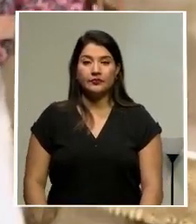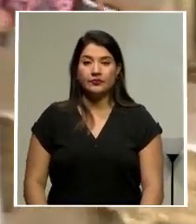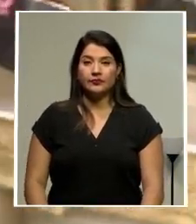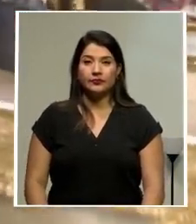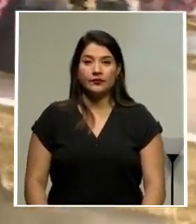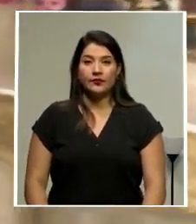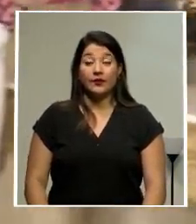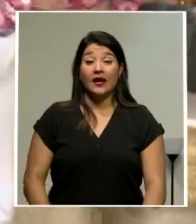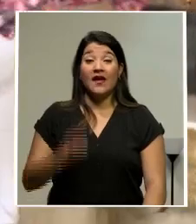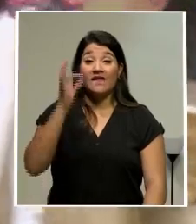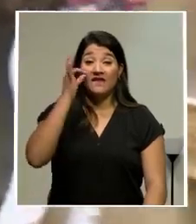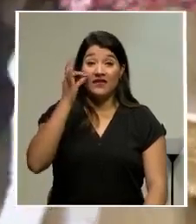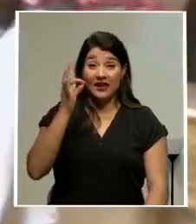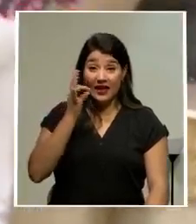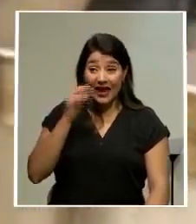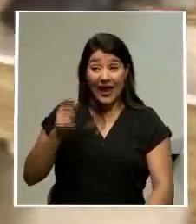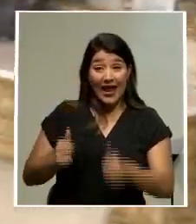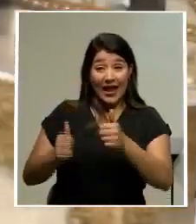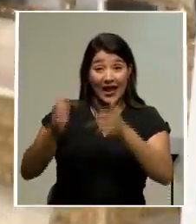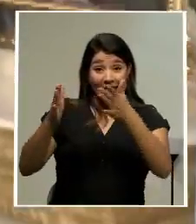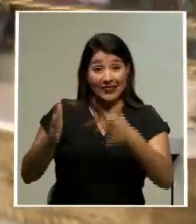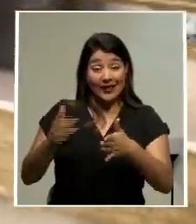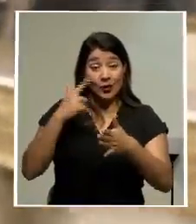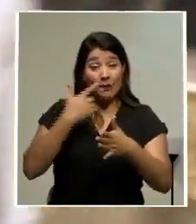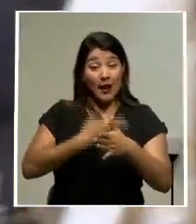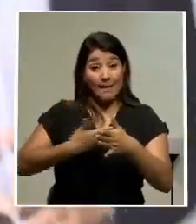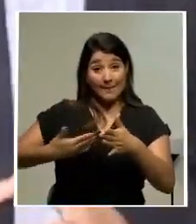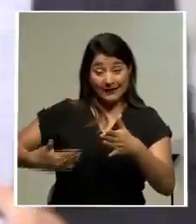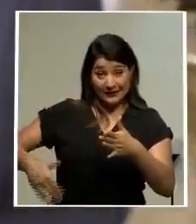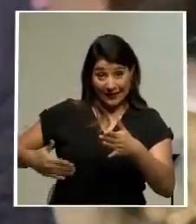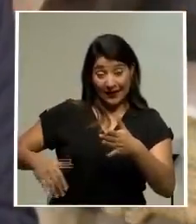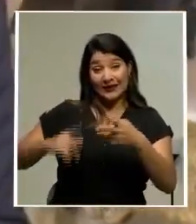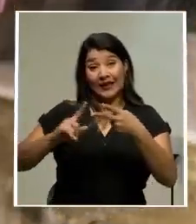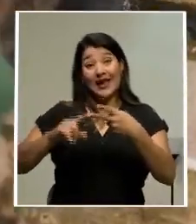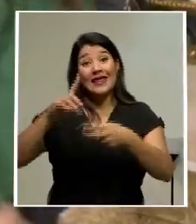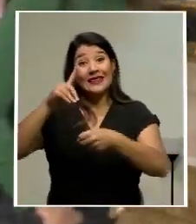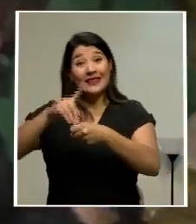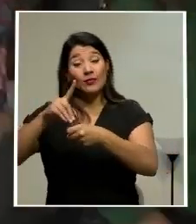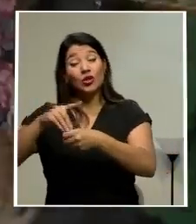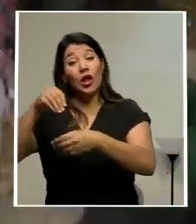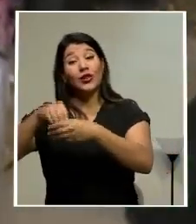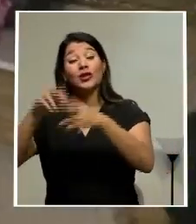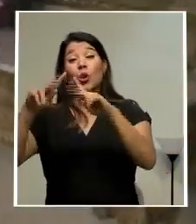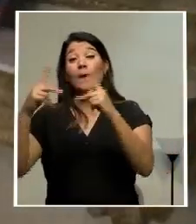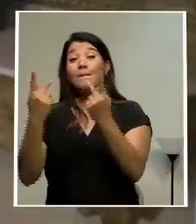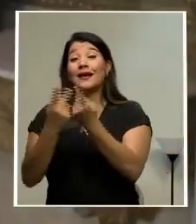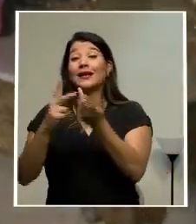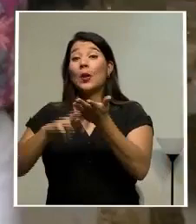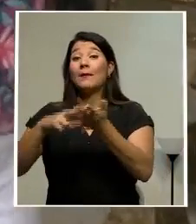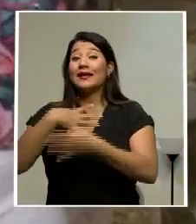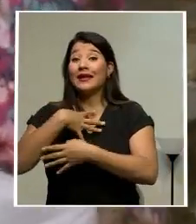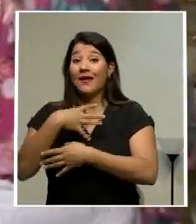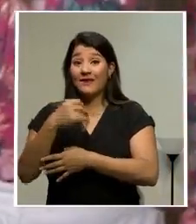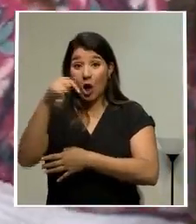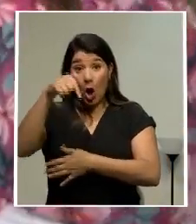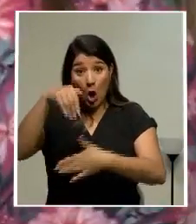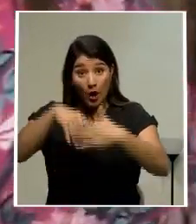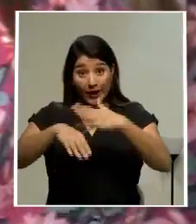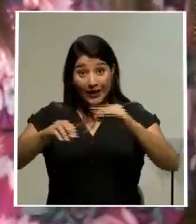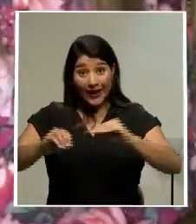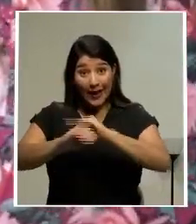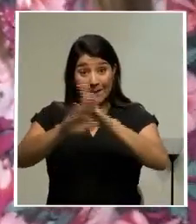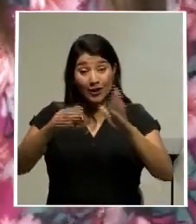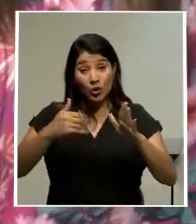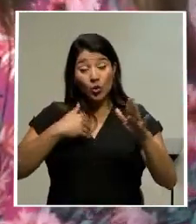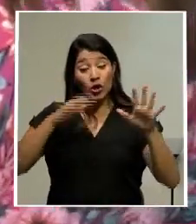José María Figueres, candidato presidencial y diputados de la bancada del Partido de Liberación Nacional, se reunieron esta mañana para poner sobre la